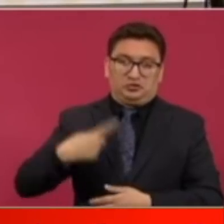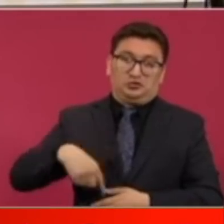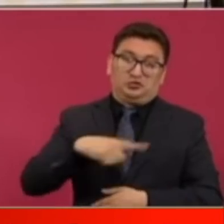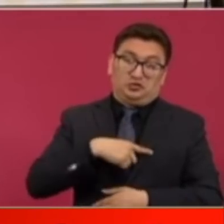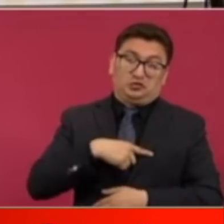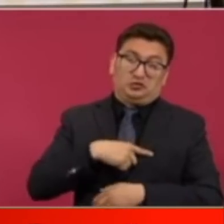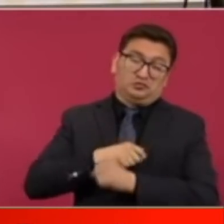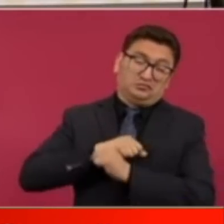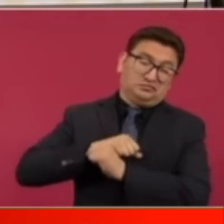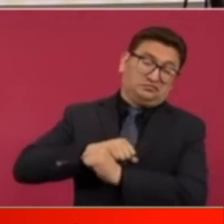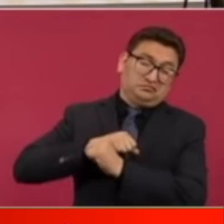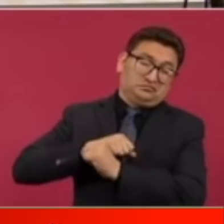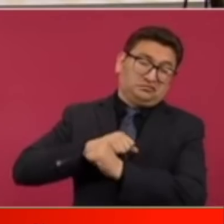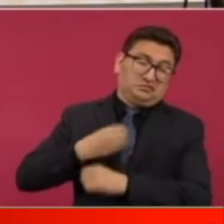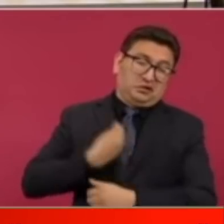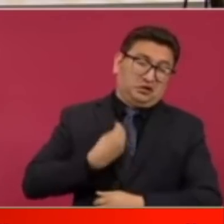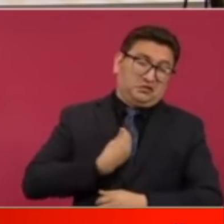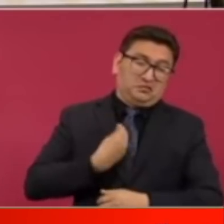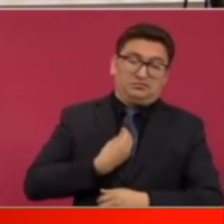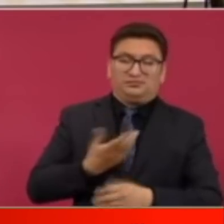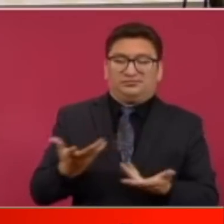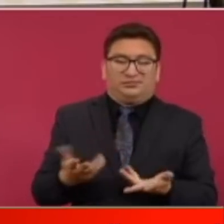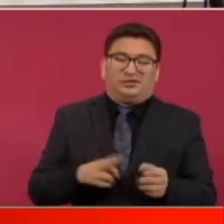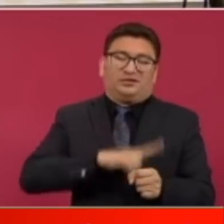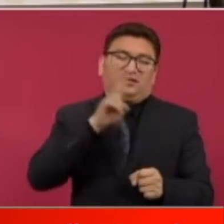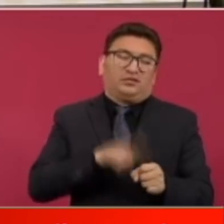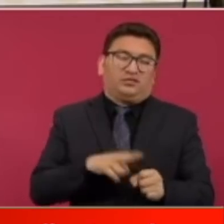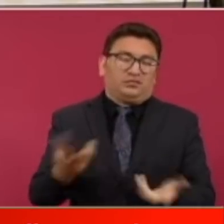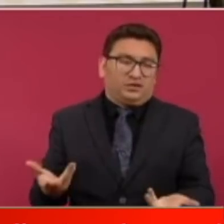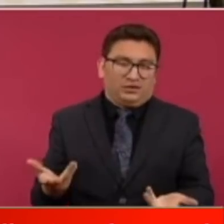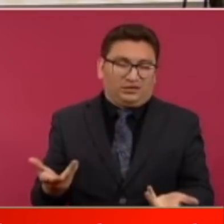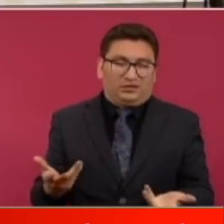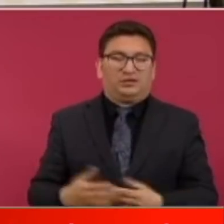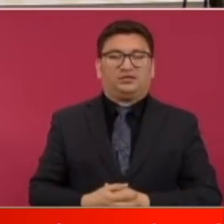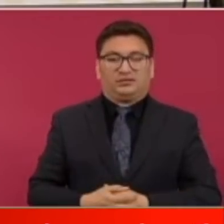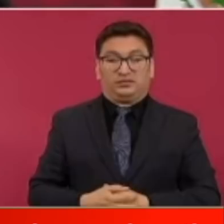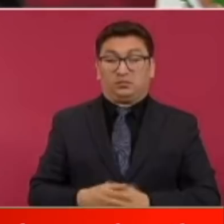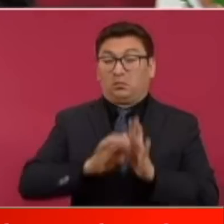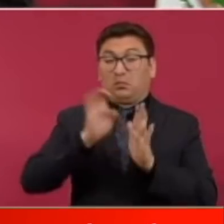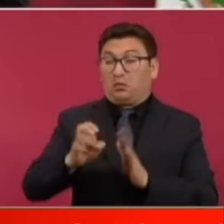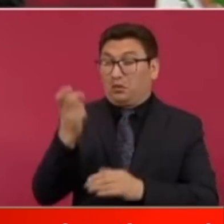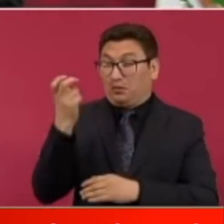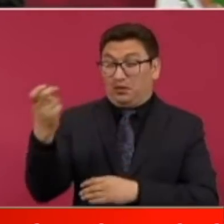resistir y además es normal si no hubiese esto